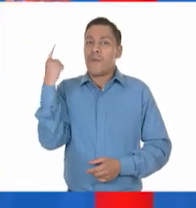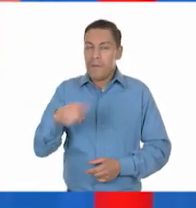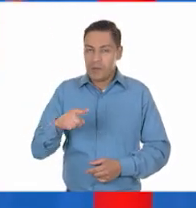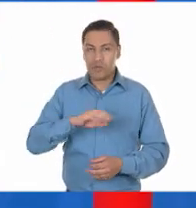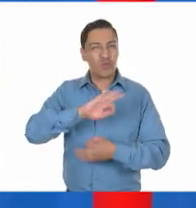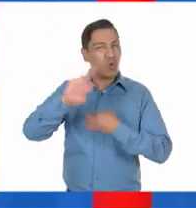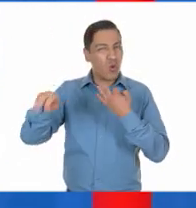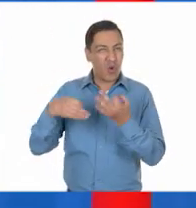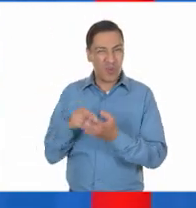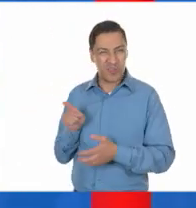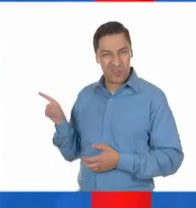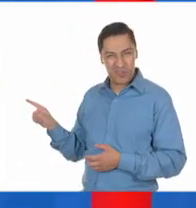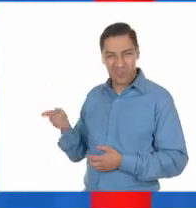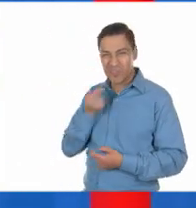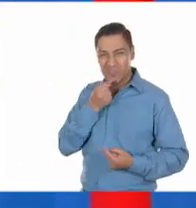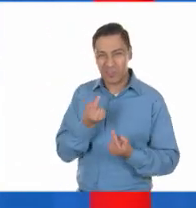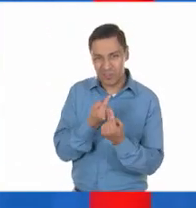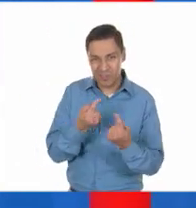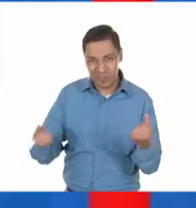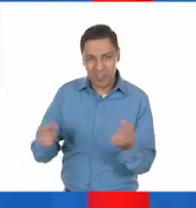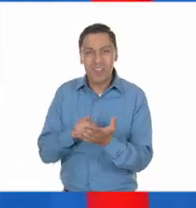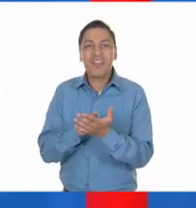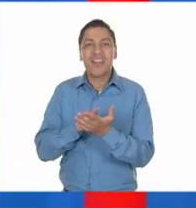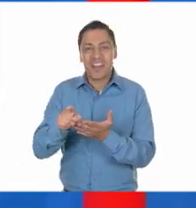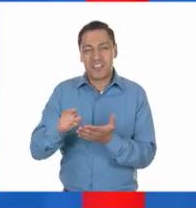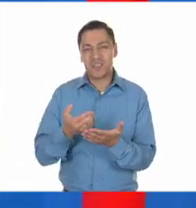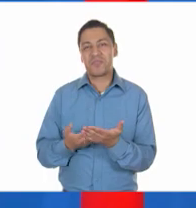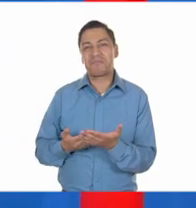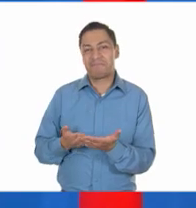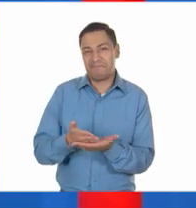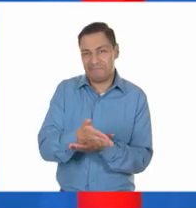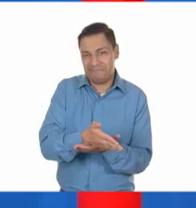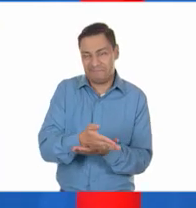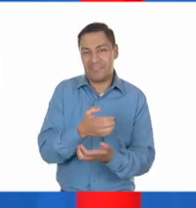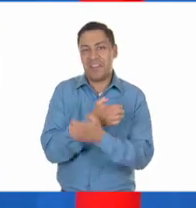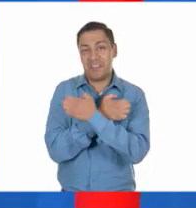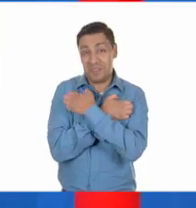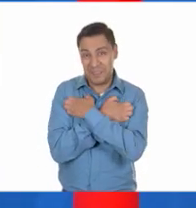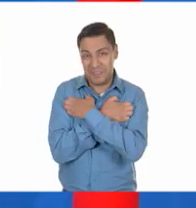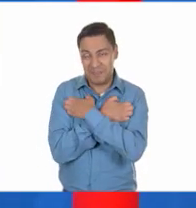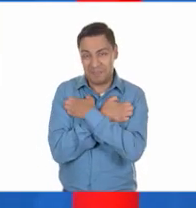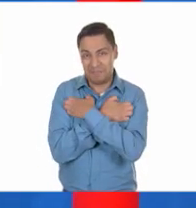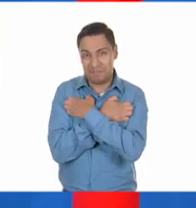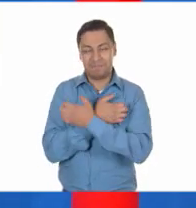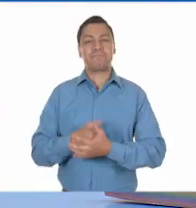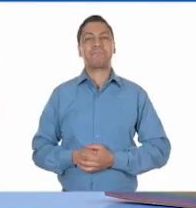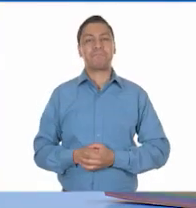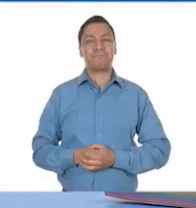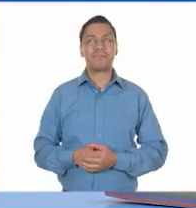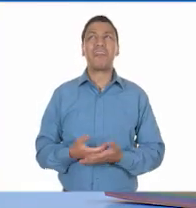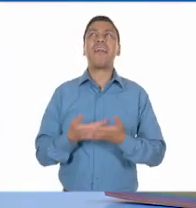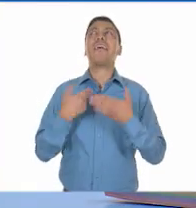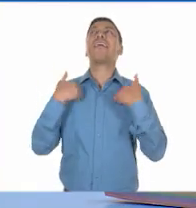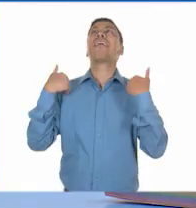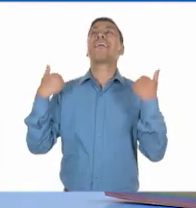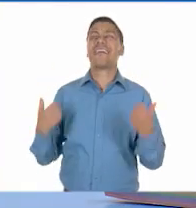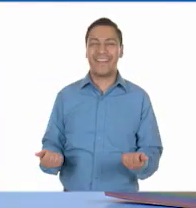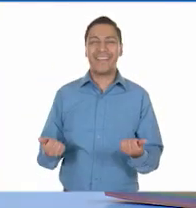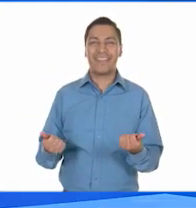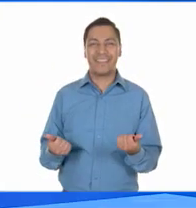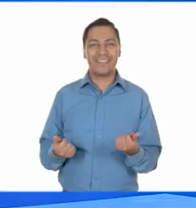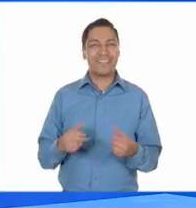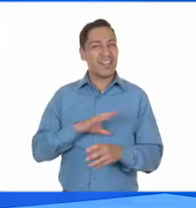todos los niños y todas las niñas puedan asistir a la escuela. ¡Ah! Ahora entiendo todo. ¿Qué